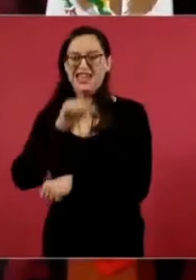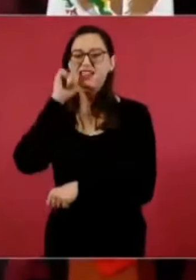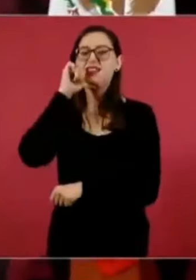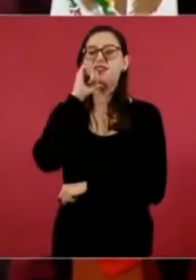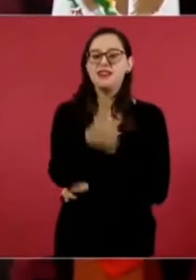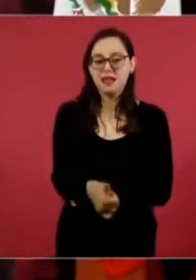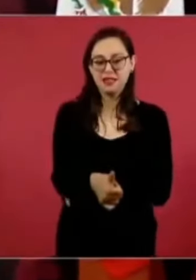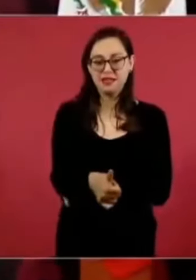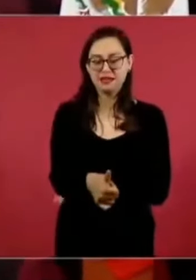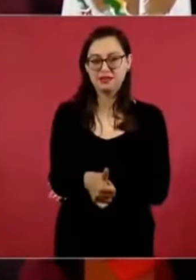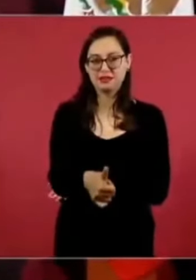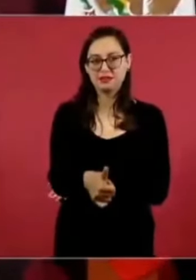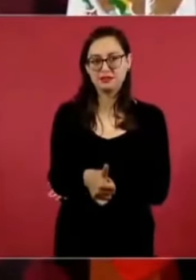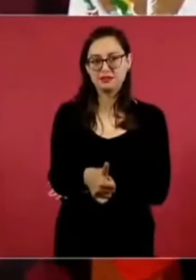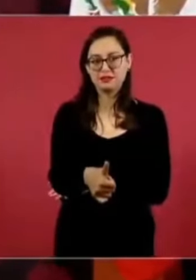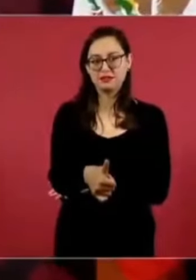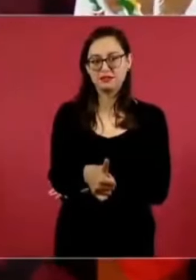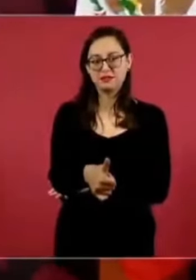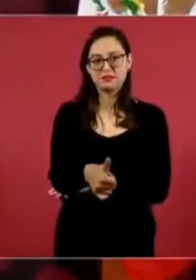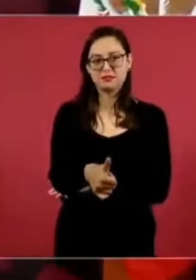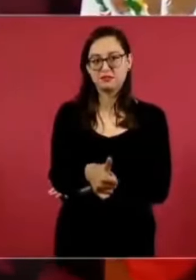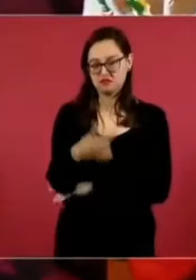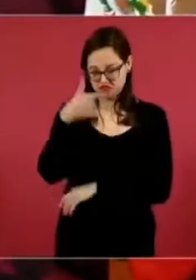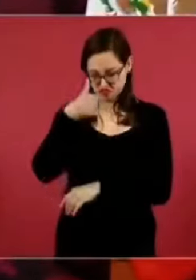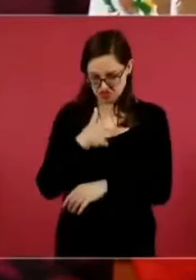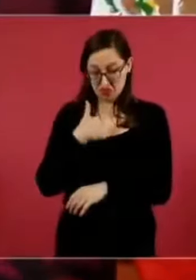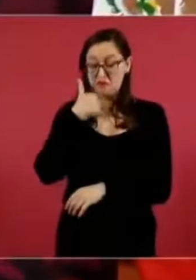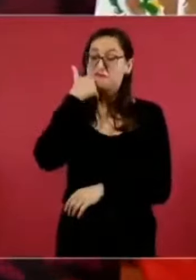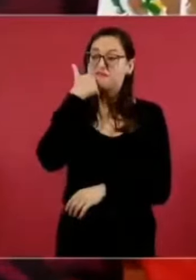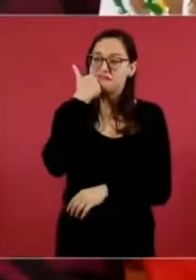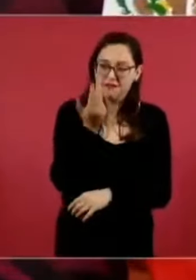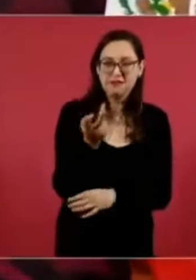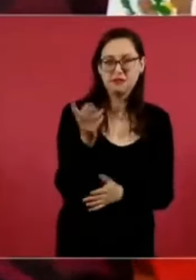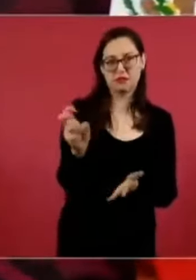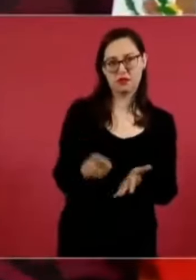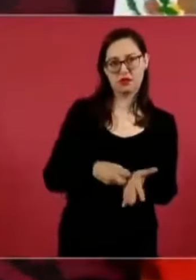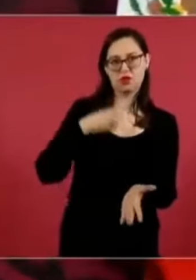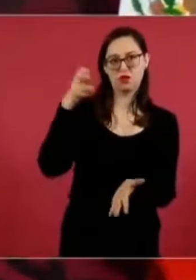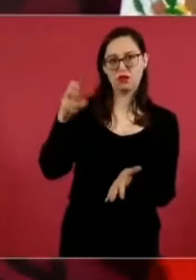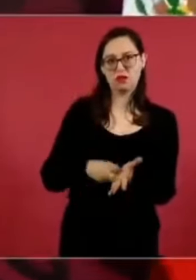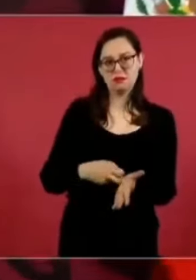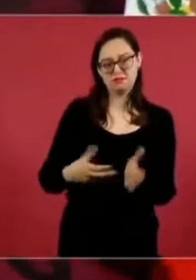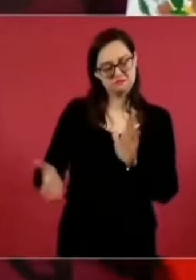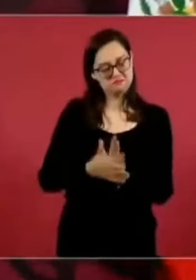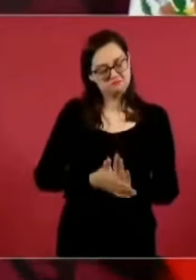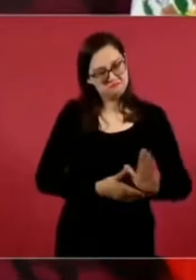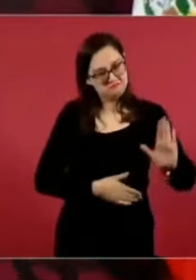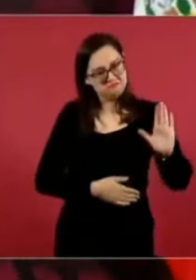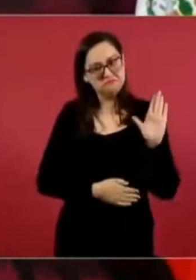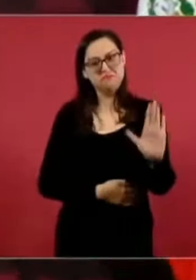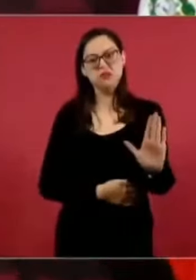esa decadencia que se está padeciendo en el Poder Judicial. Muchas gracias.